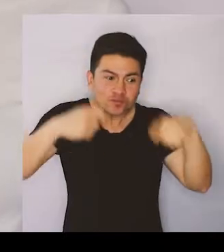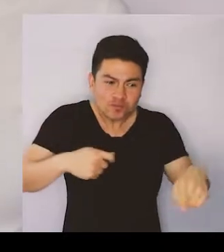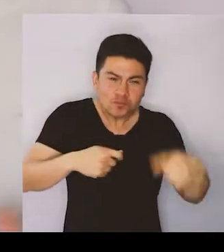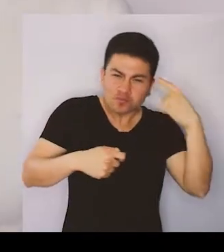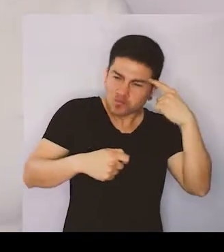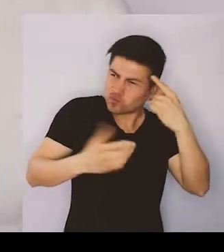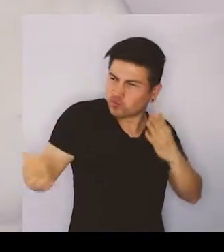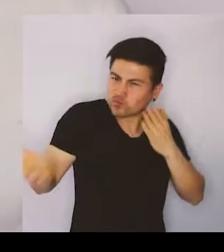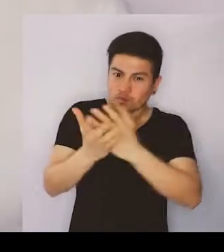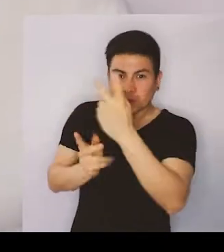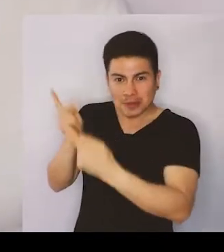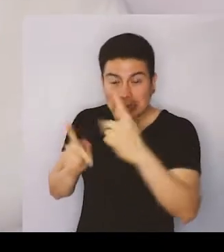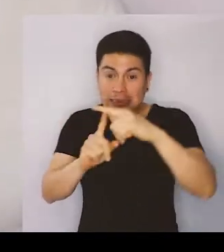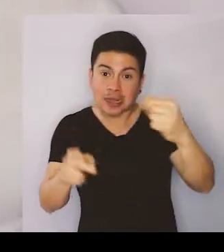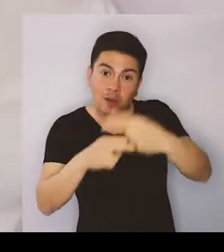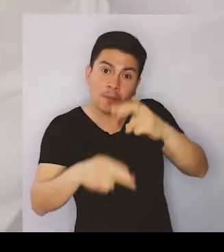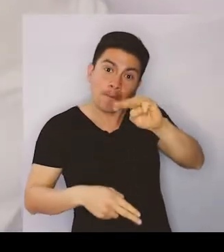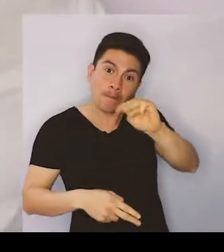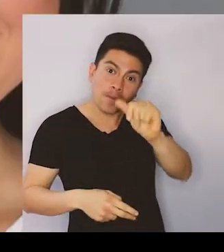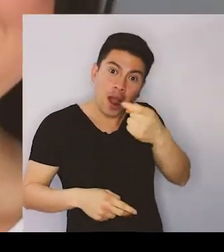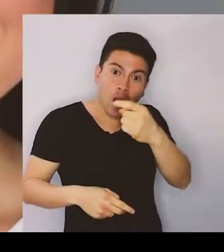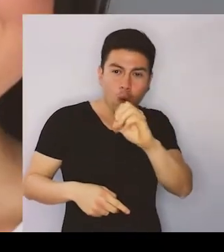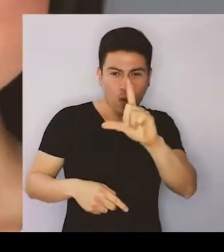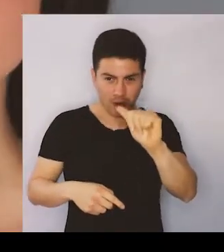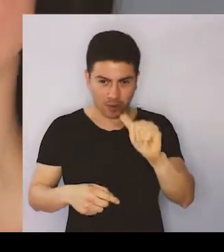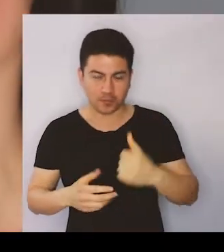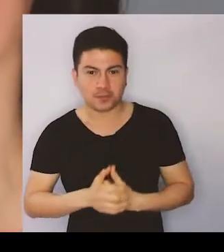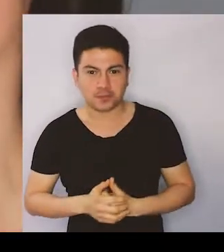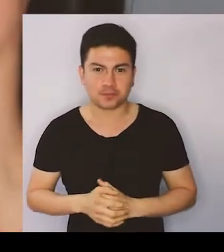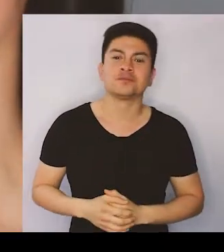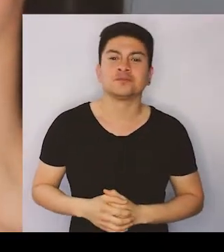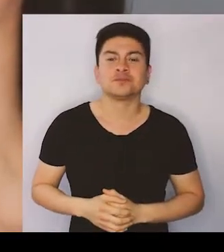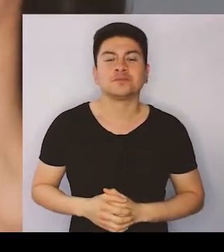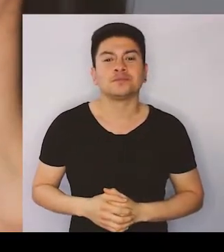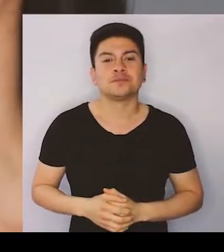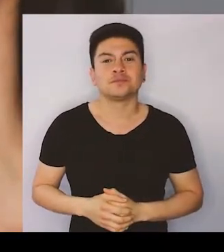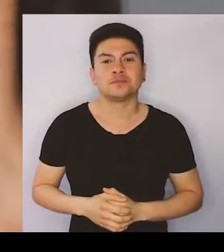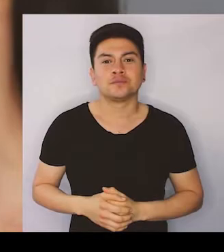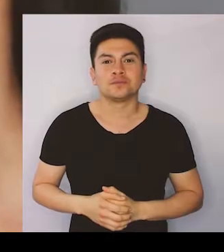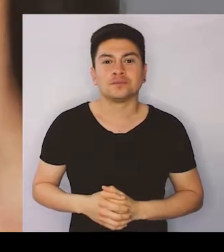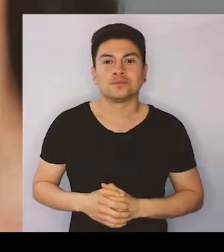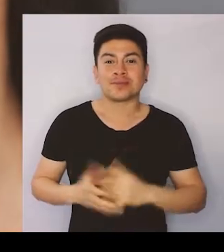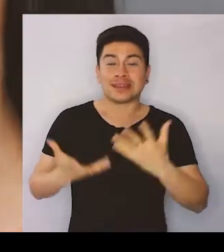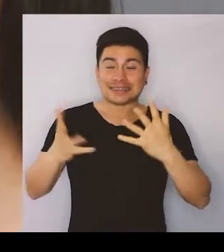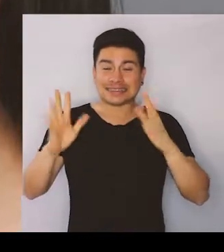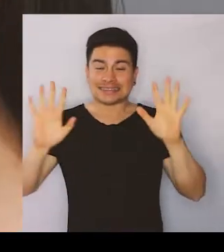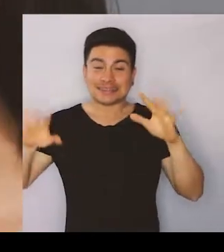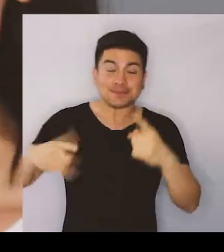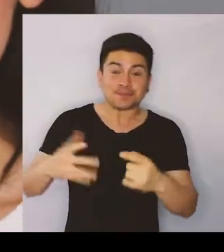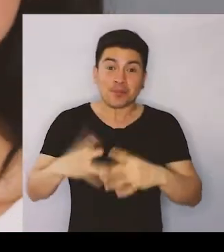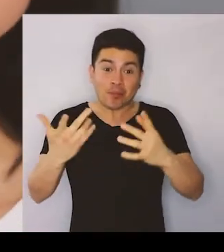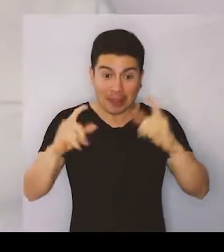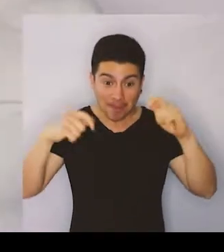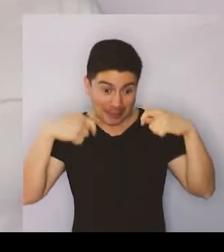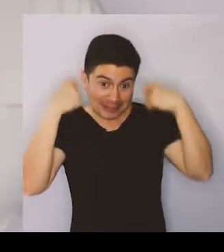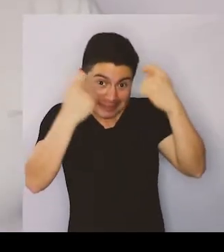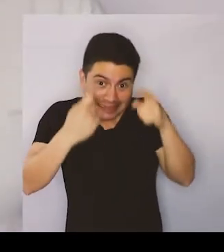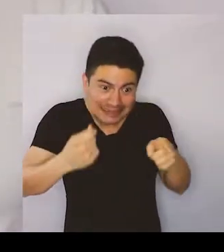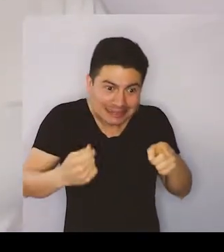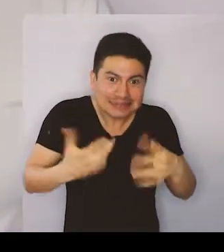Caperucita decidió ir a visitar a su tía Magola No, ella va a donde su abuelita Ajá